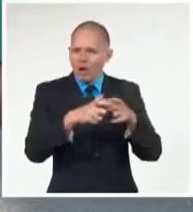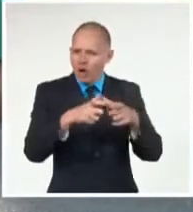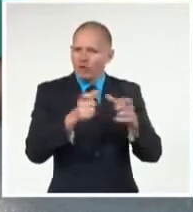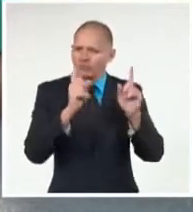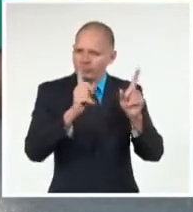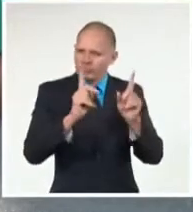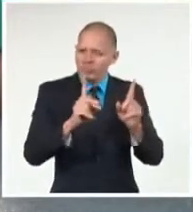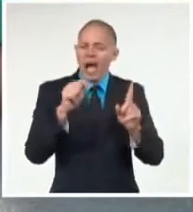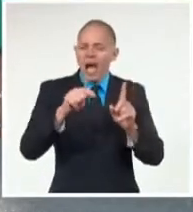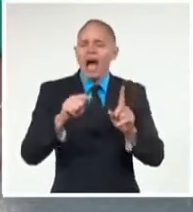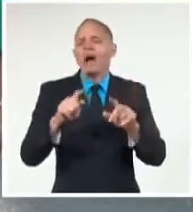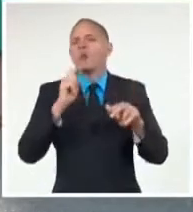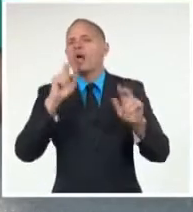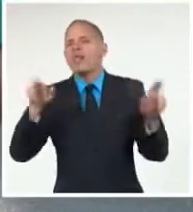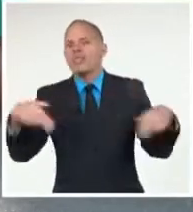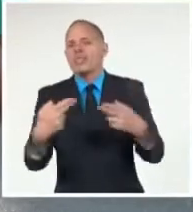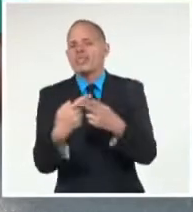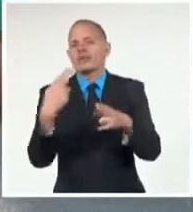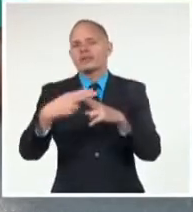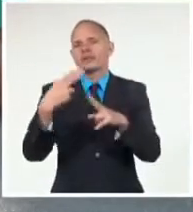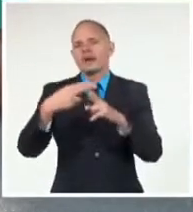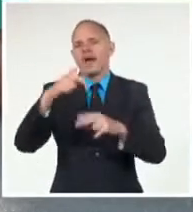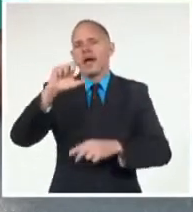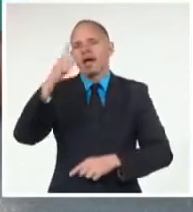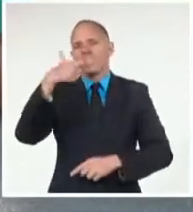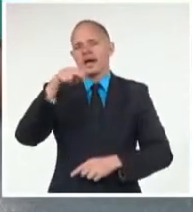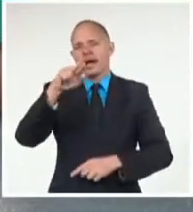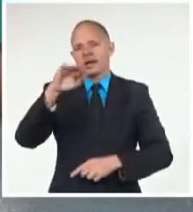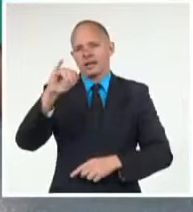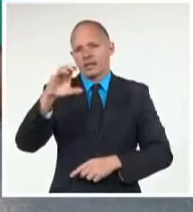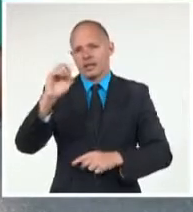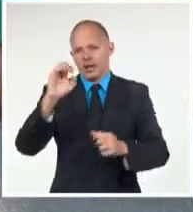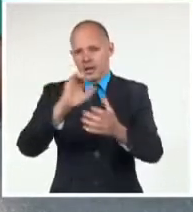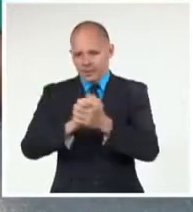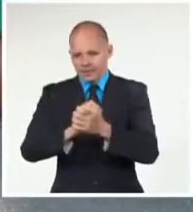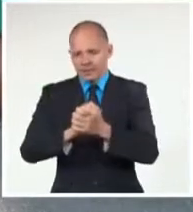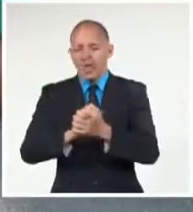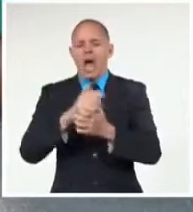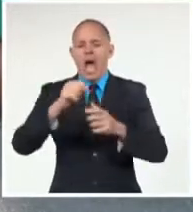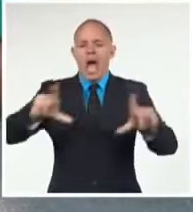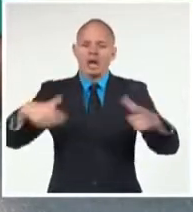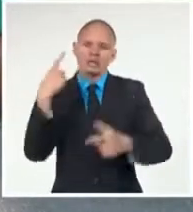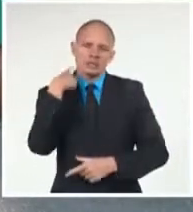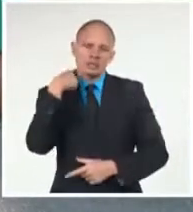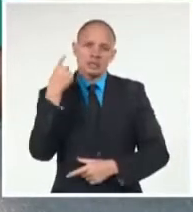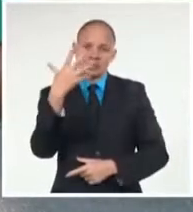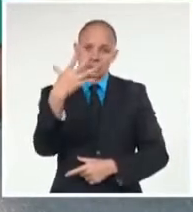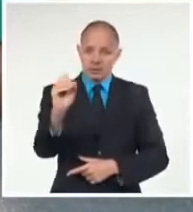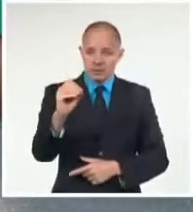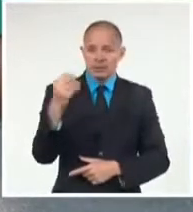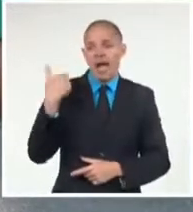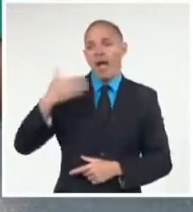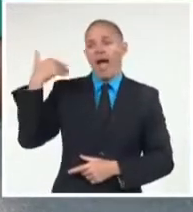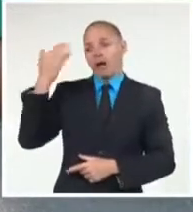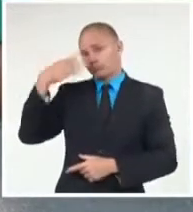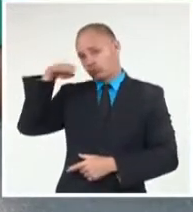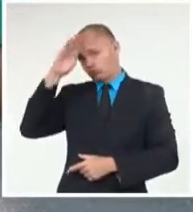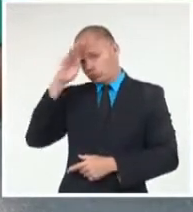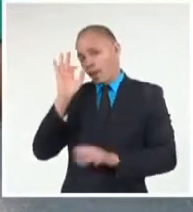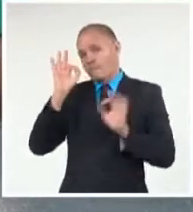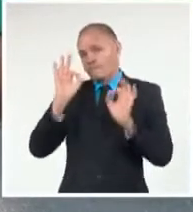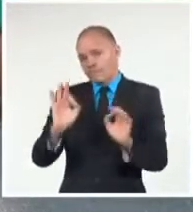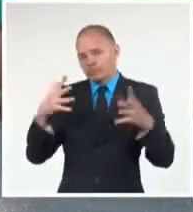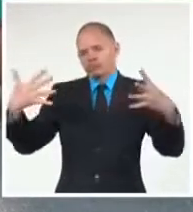Caricón Cuba. Se celebrará el aniversario 50 del establecimiento de relaciones con los primeros cuatro países